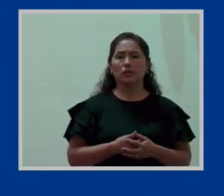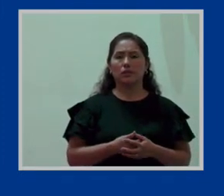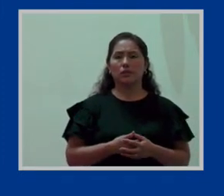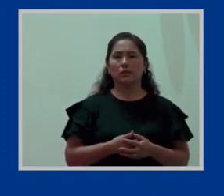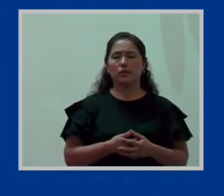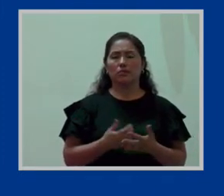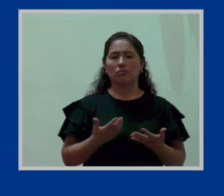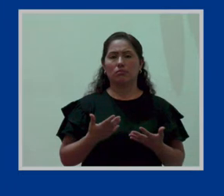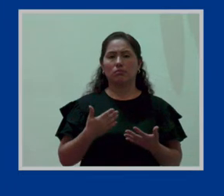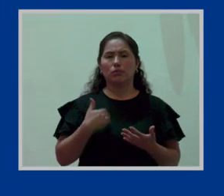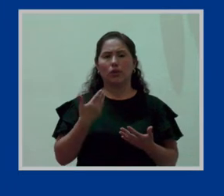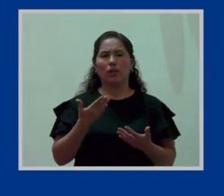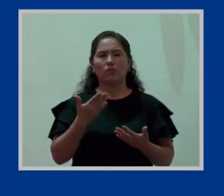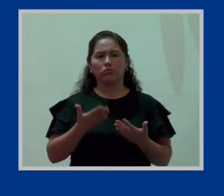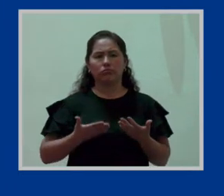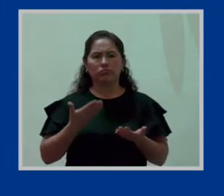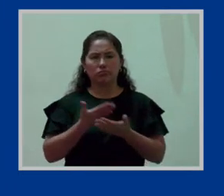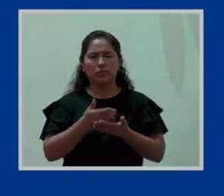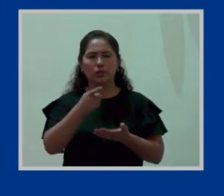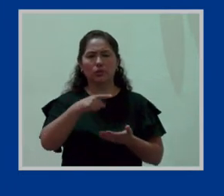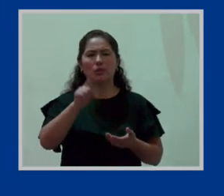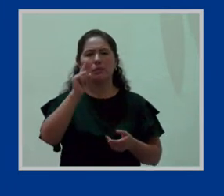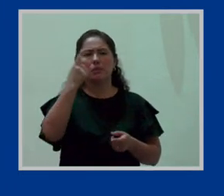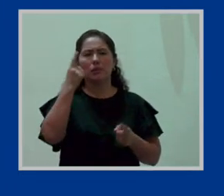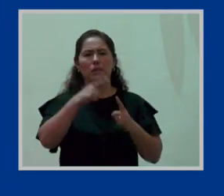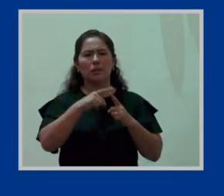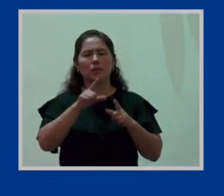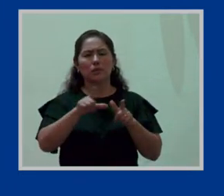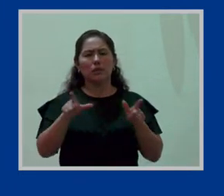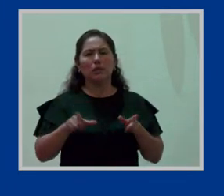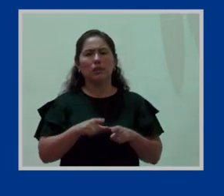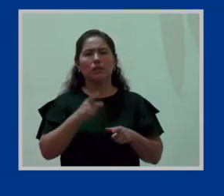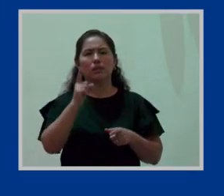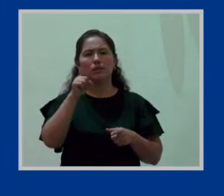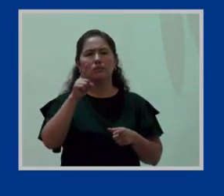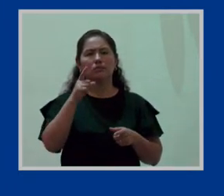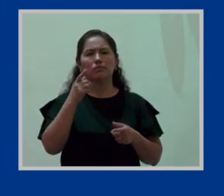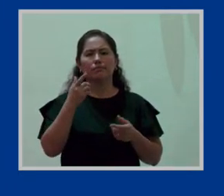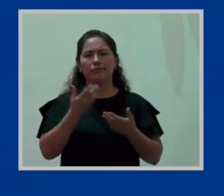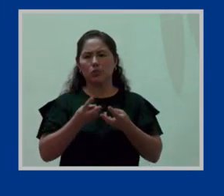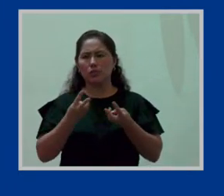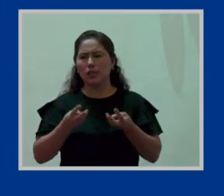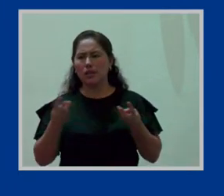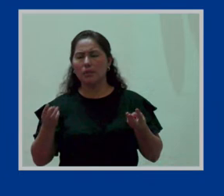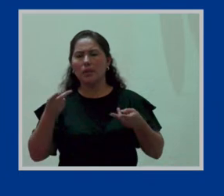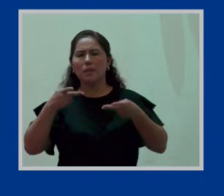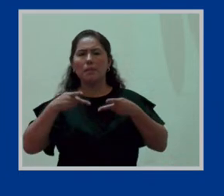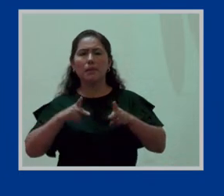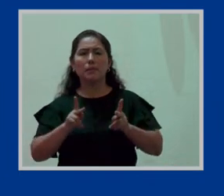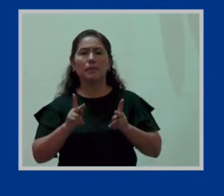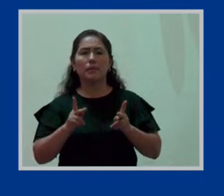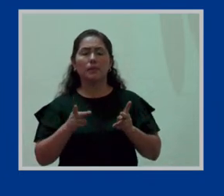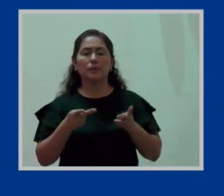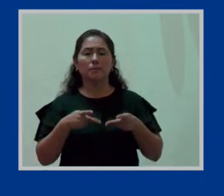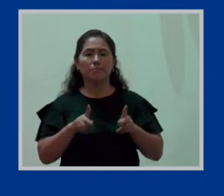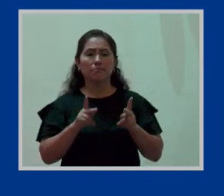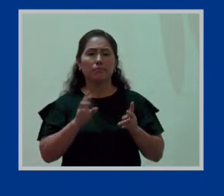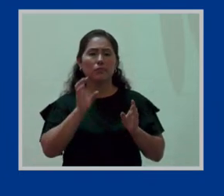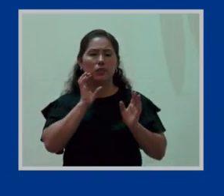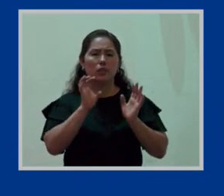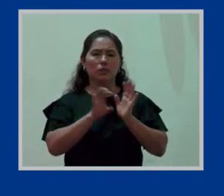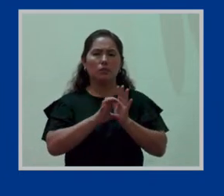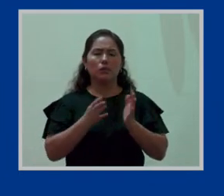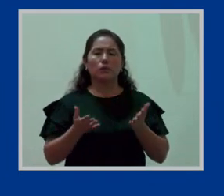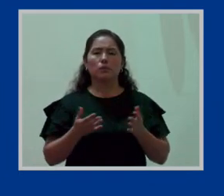considere en primer lugar, o sea, los elementos que permitan, por ejemplo,